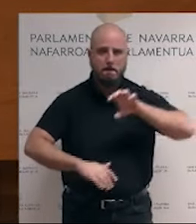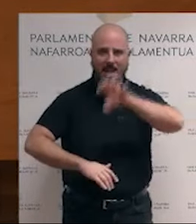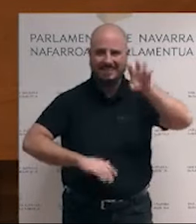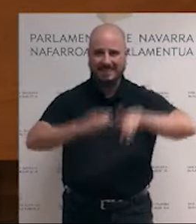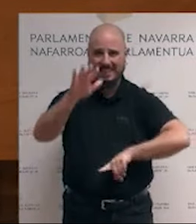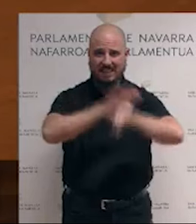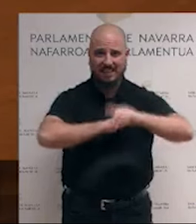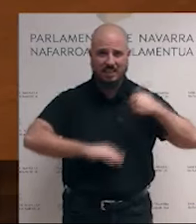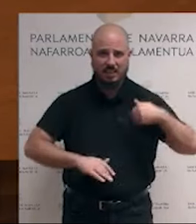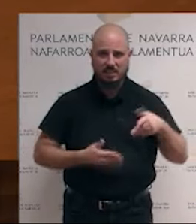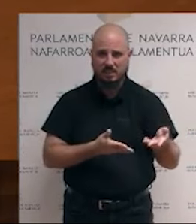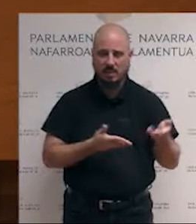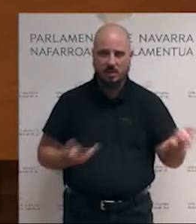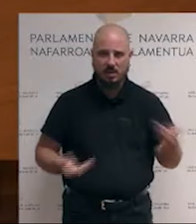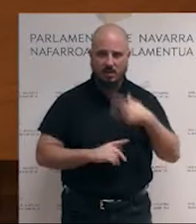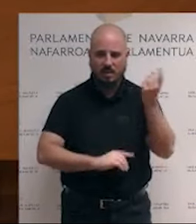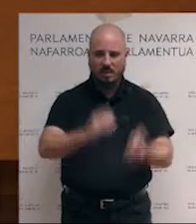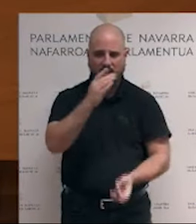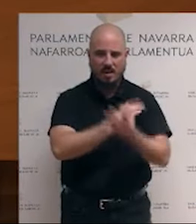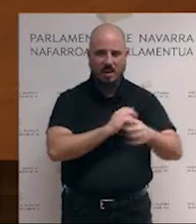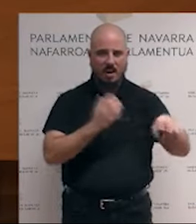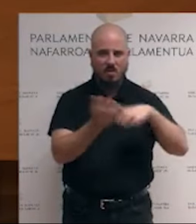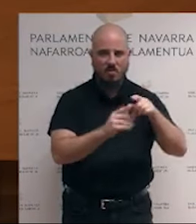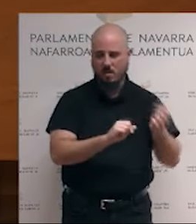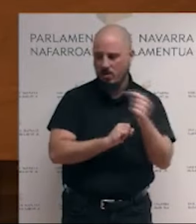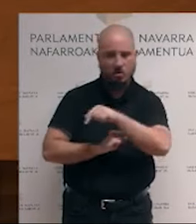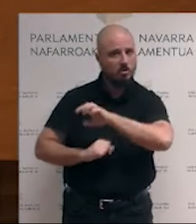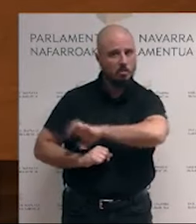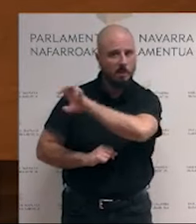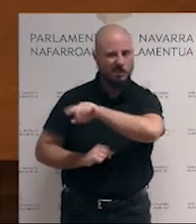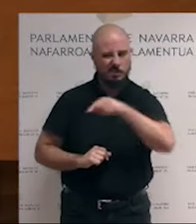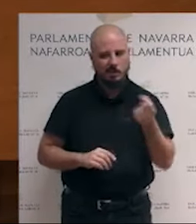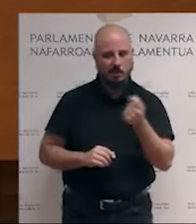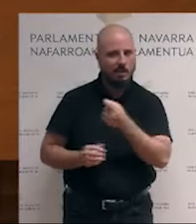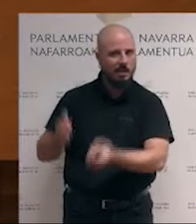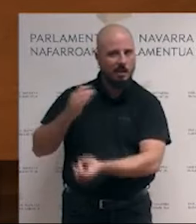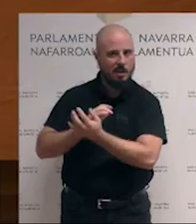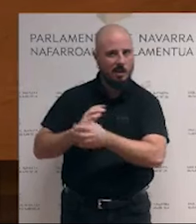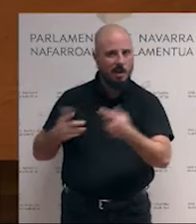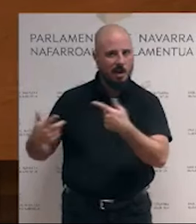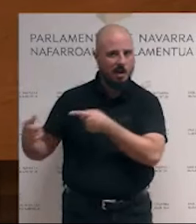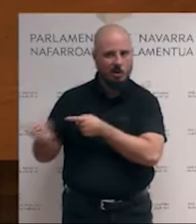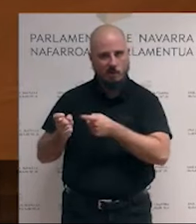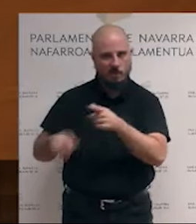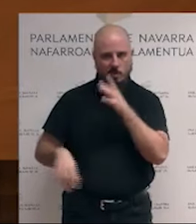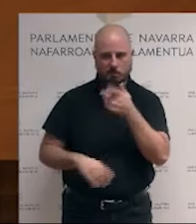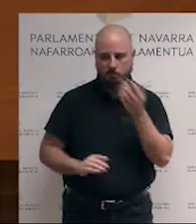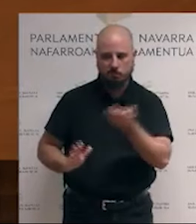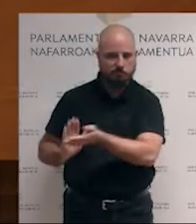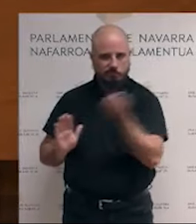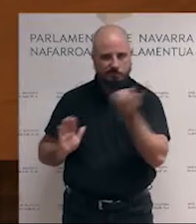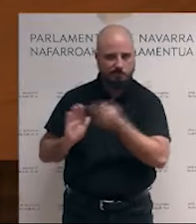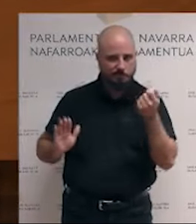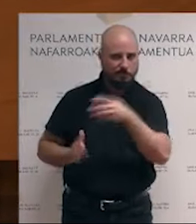Estamos creando graves conflictos en otros lugares del planeta con nuestras políticas extractivistas, de expolio,